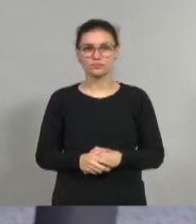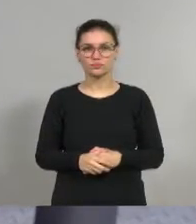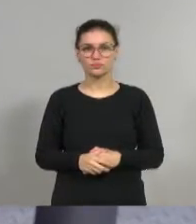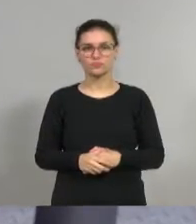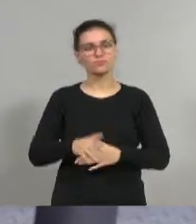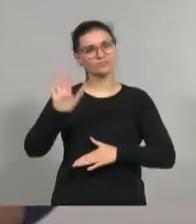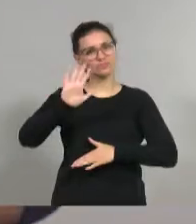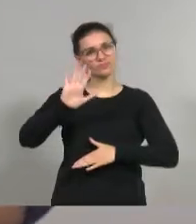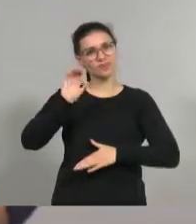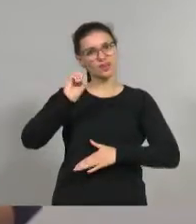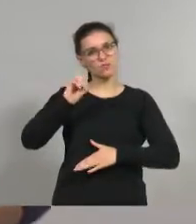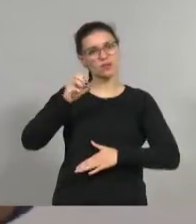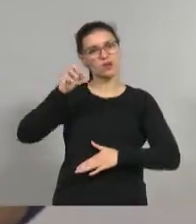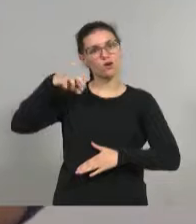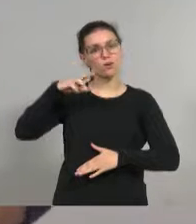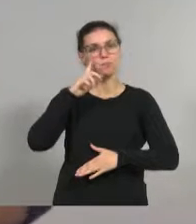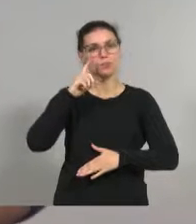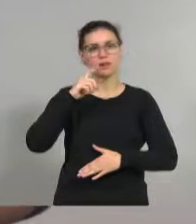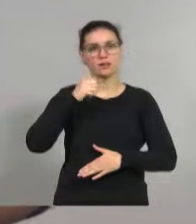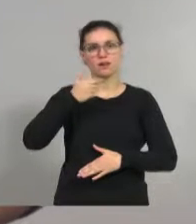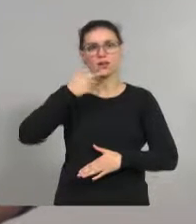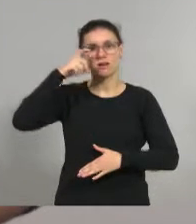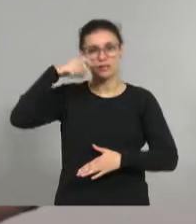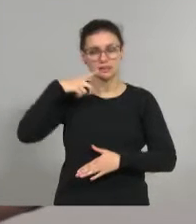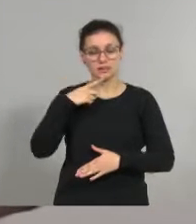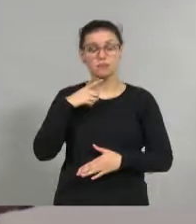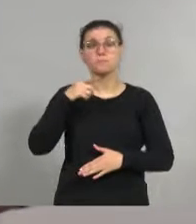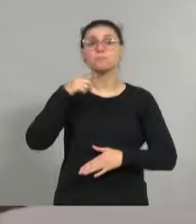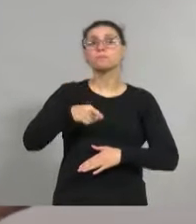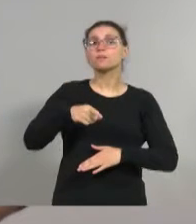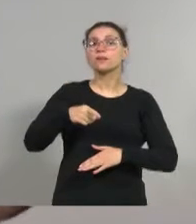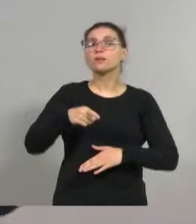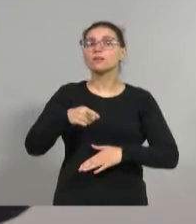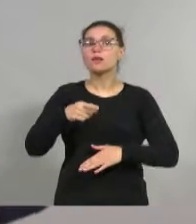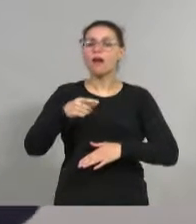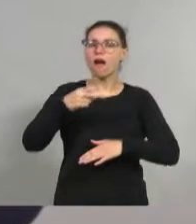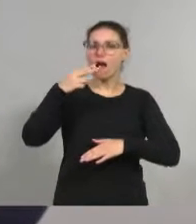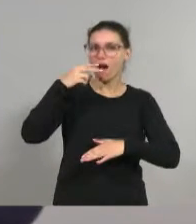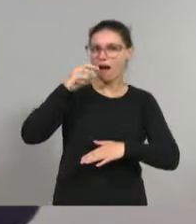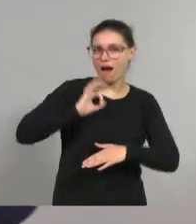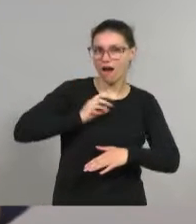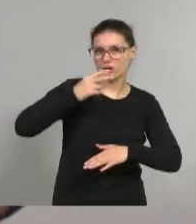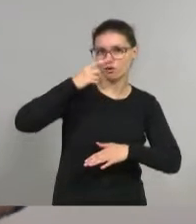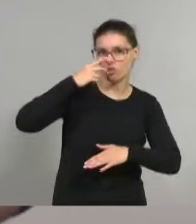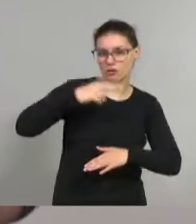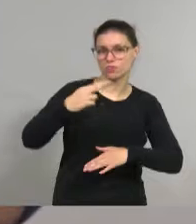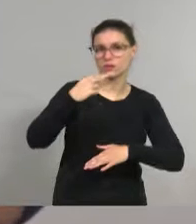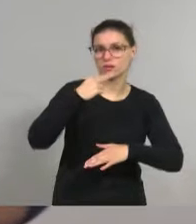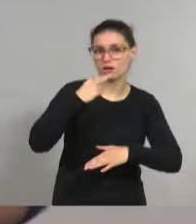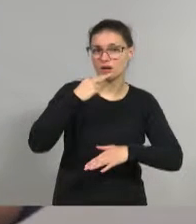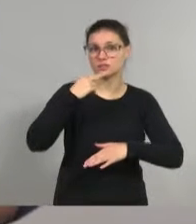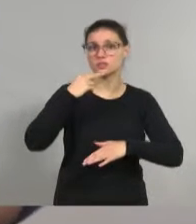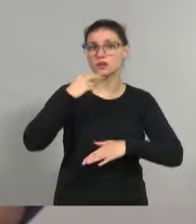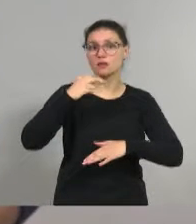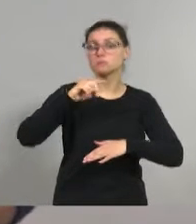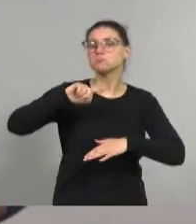Hola, mi nombre es Maxi Orpianessi. Ingresé a la universidad en el 2011 en la carrera de Ciencias Políticas. Al año siguiente me cambié de carrera a la carrera de